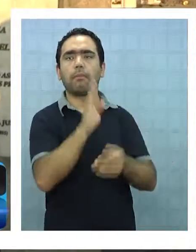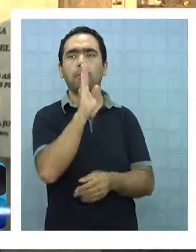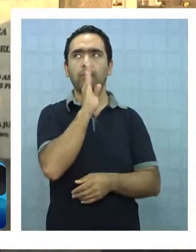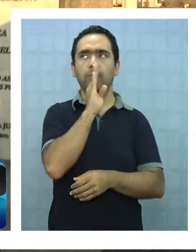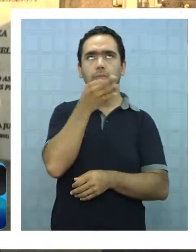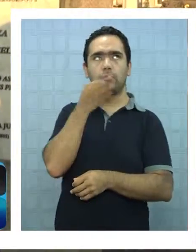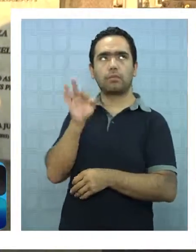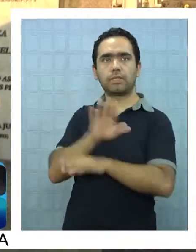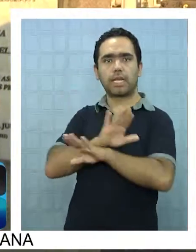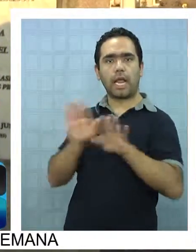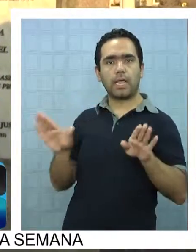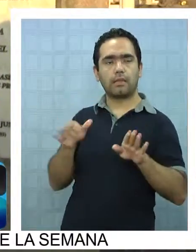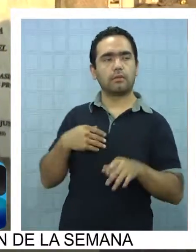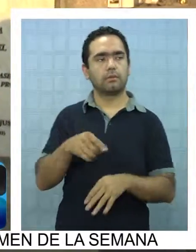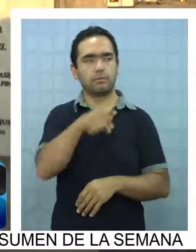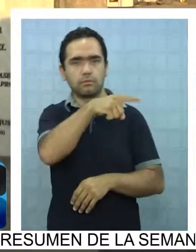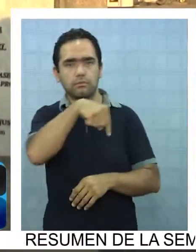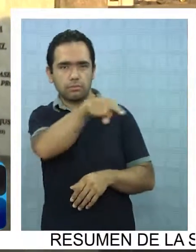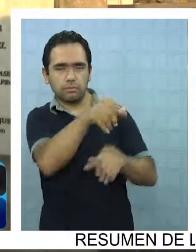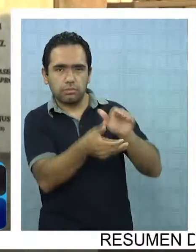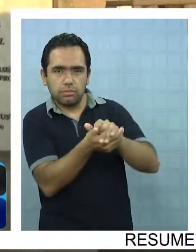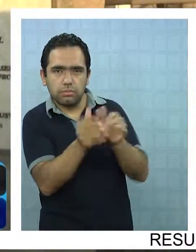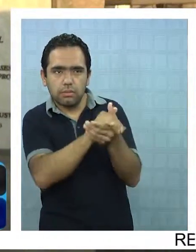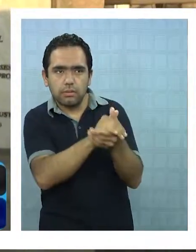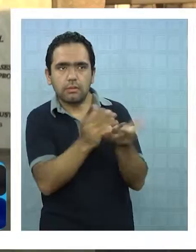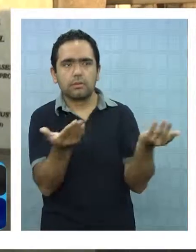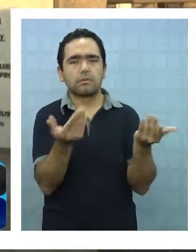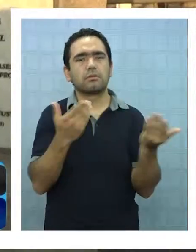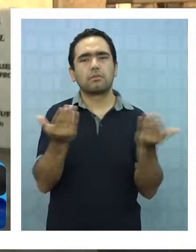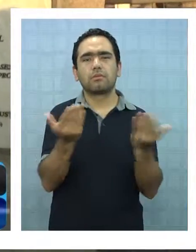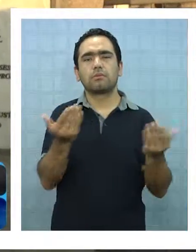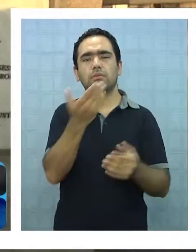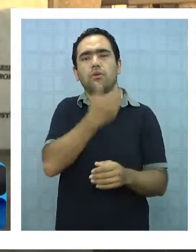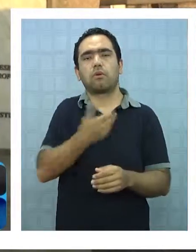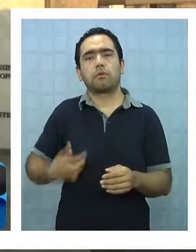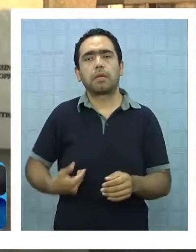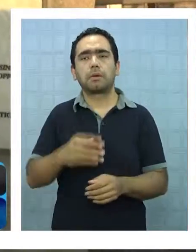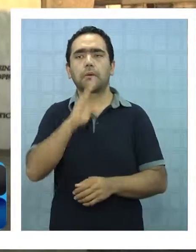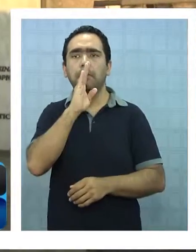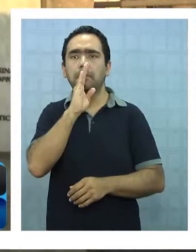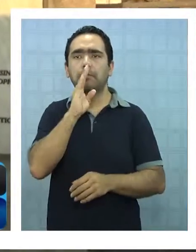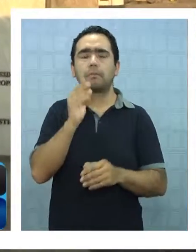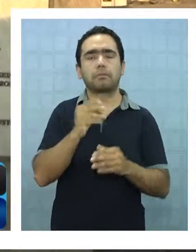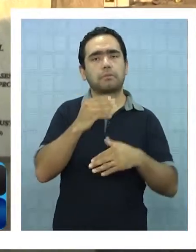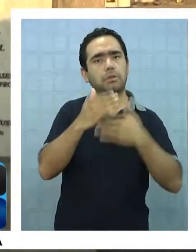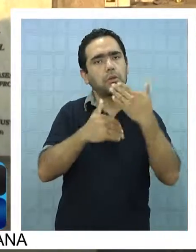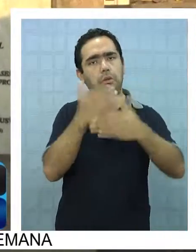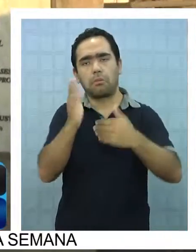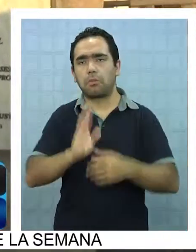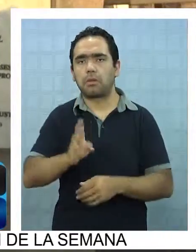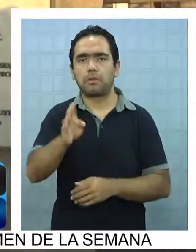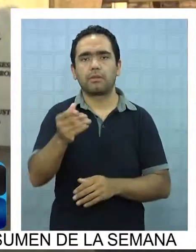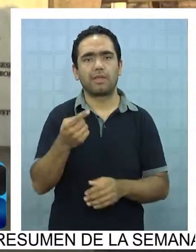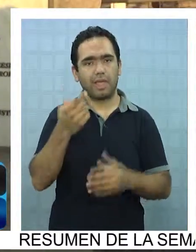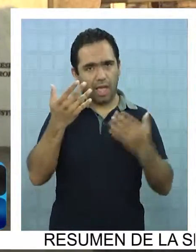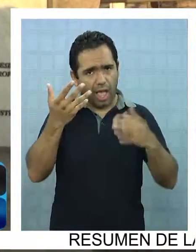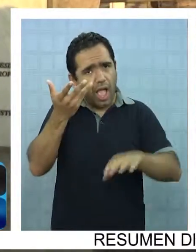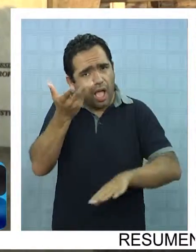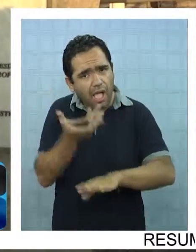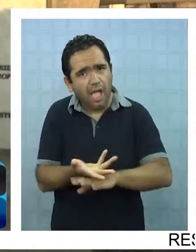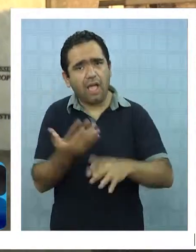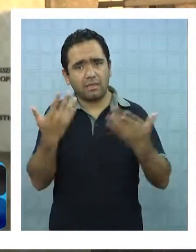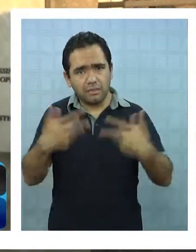del Estado y de los gobiernos de turno, se instala la impunidad a pesar de las evidencias, a pesar de que